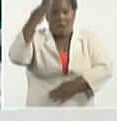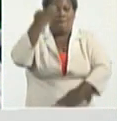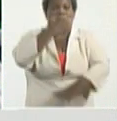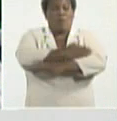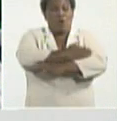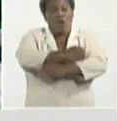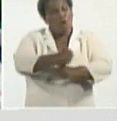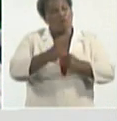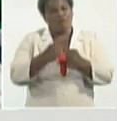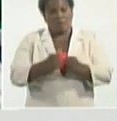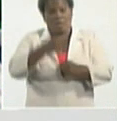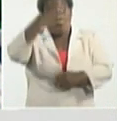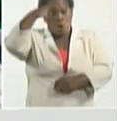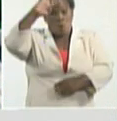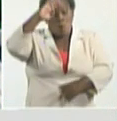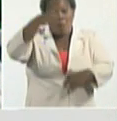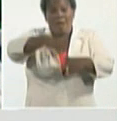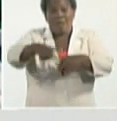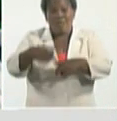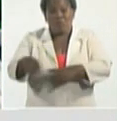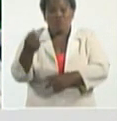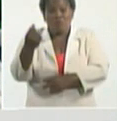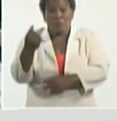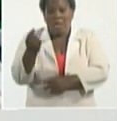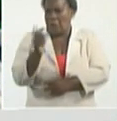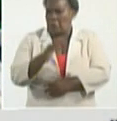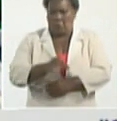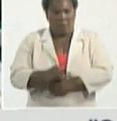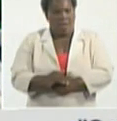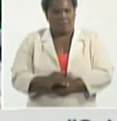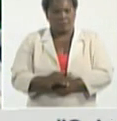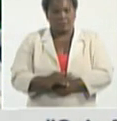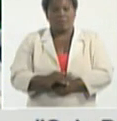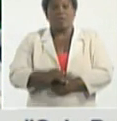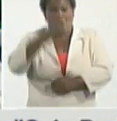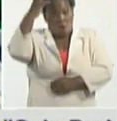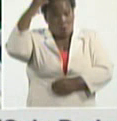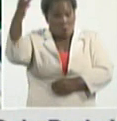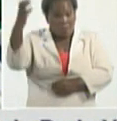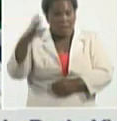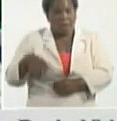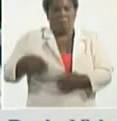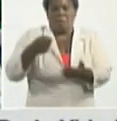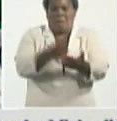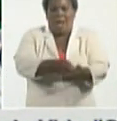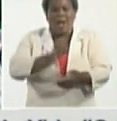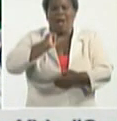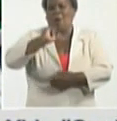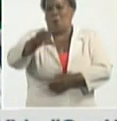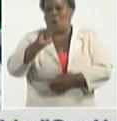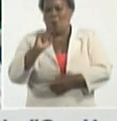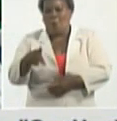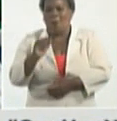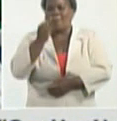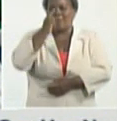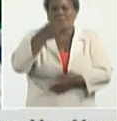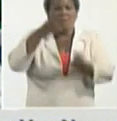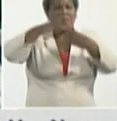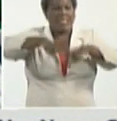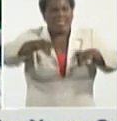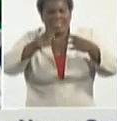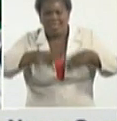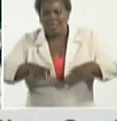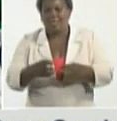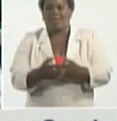menos recursos económicos sin embargo no se escatima en la atención de nuestros pacientes en el estudio de nuestros